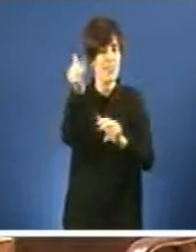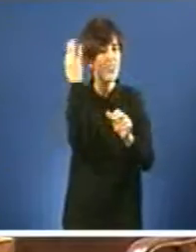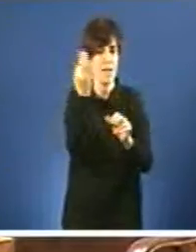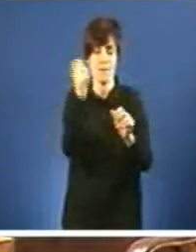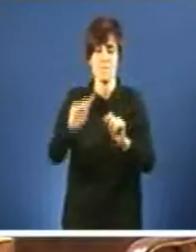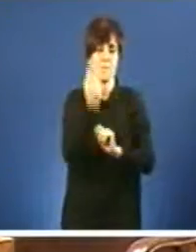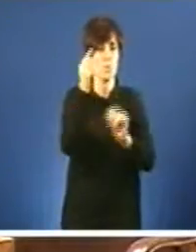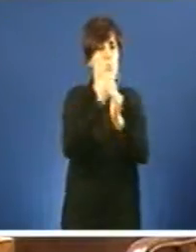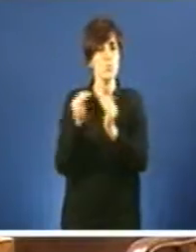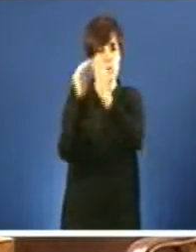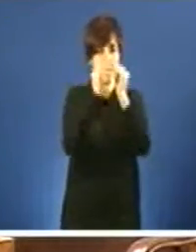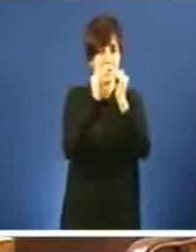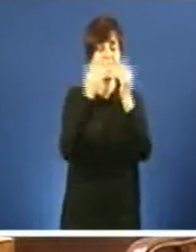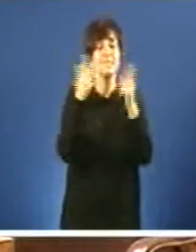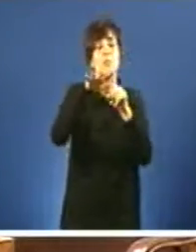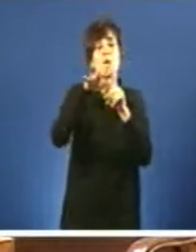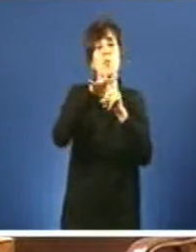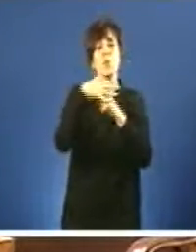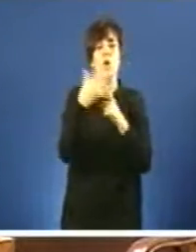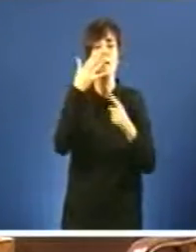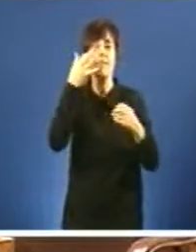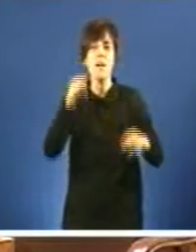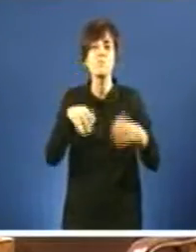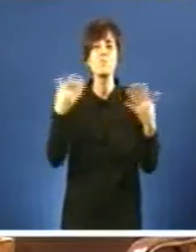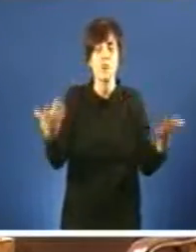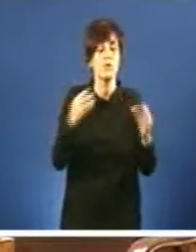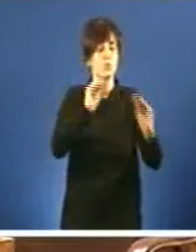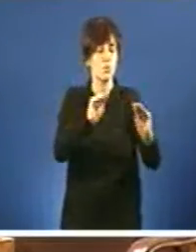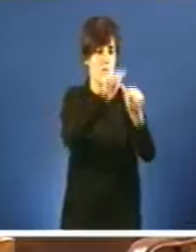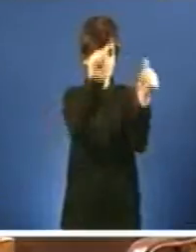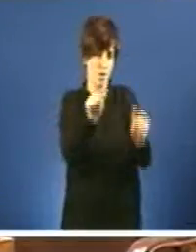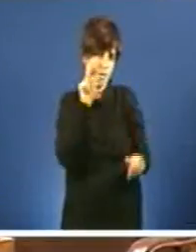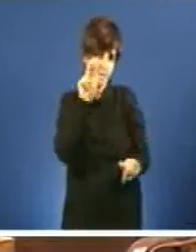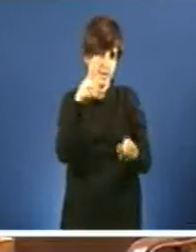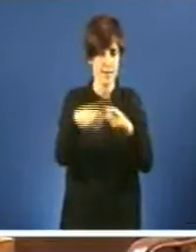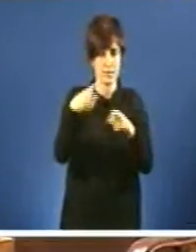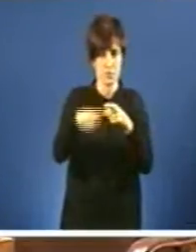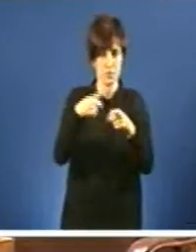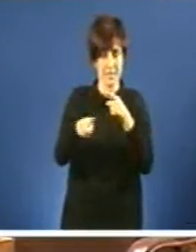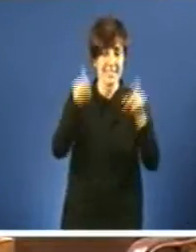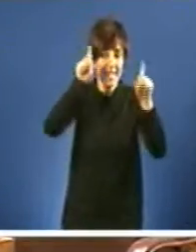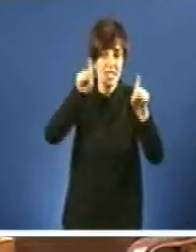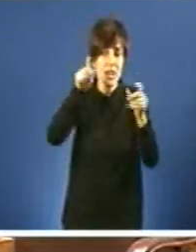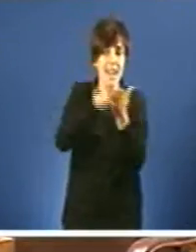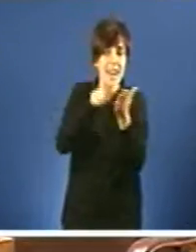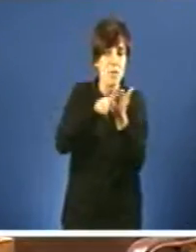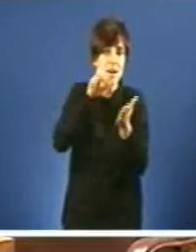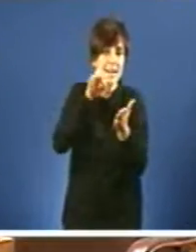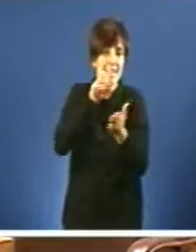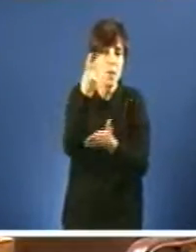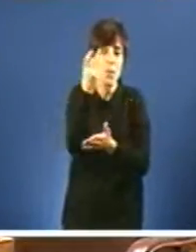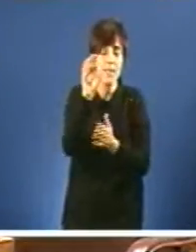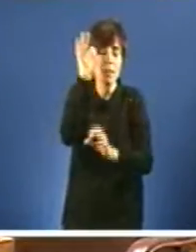E cale a realidade, señor Feijó, pese o mundo o revés que vostede nos dibuixa. Que o ensino en galego non chega o 20%, no ensino non